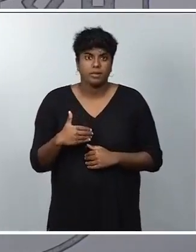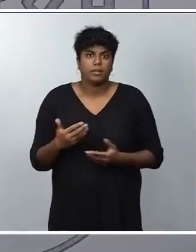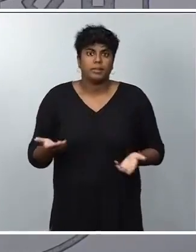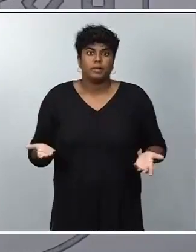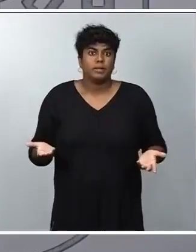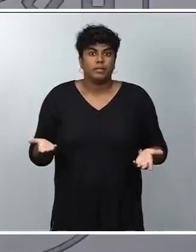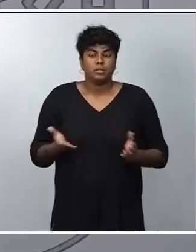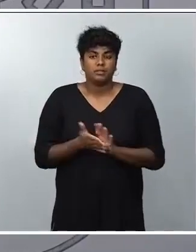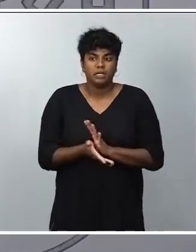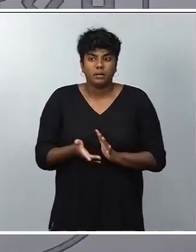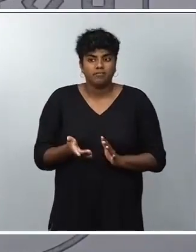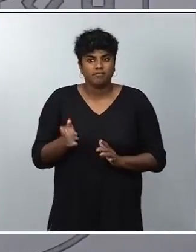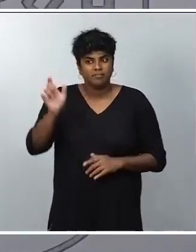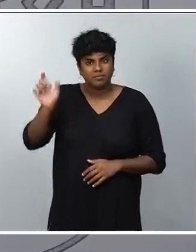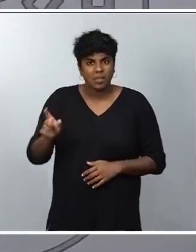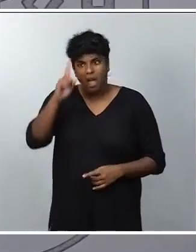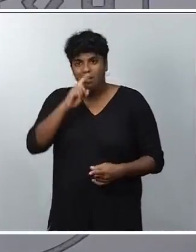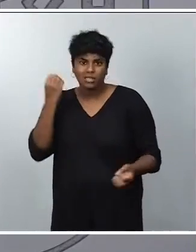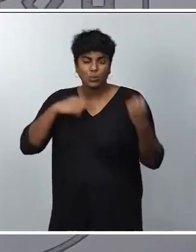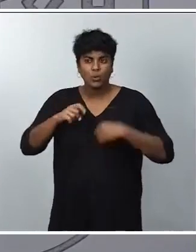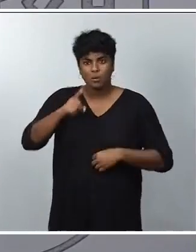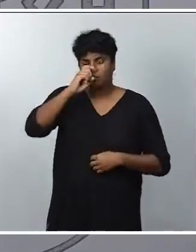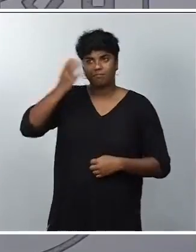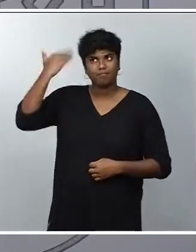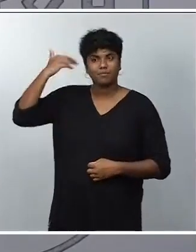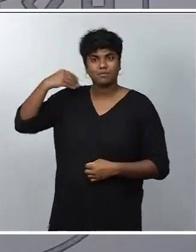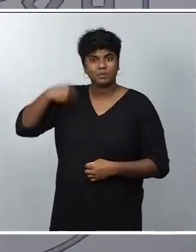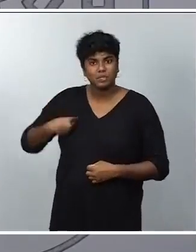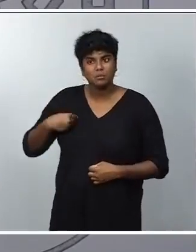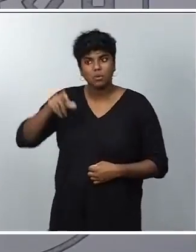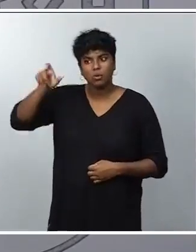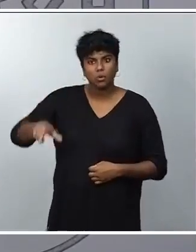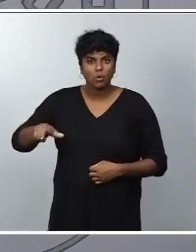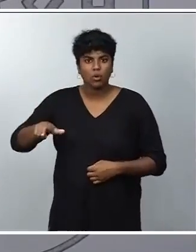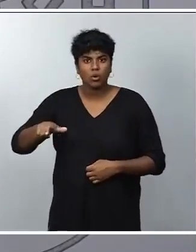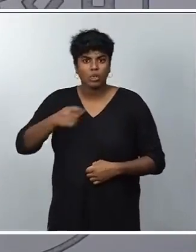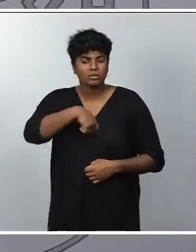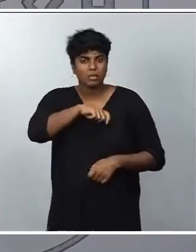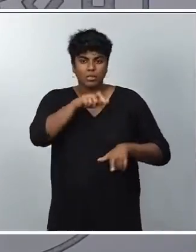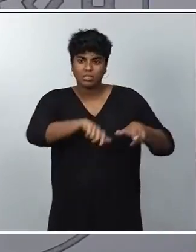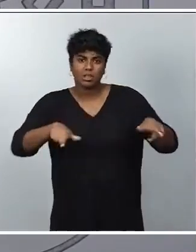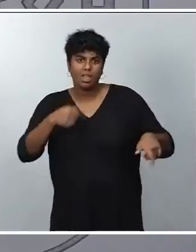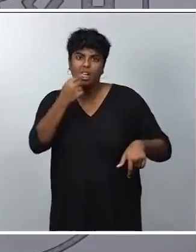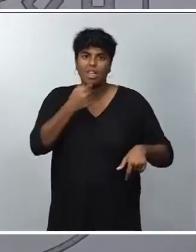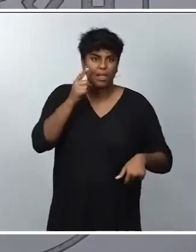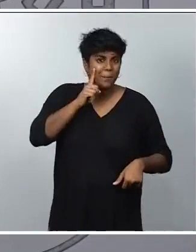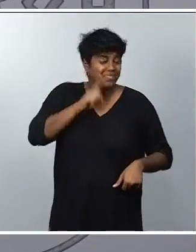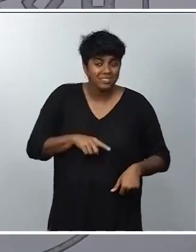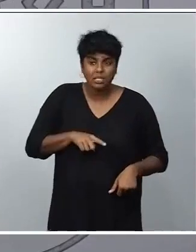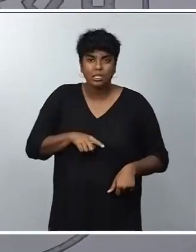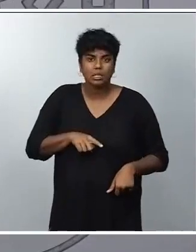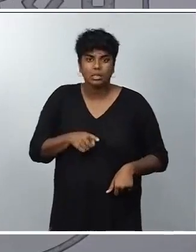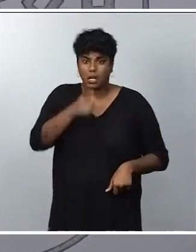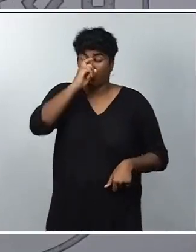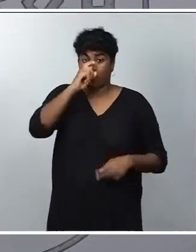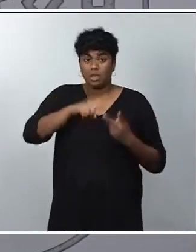que nos recuerda que fue quien mintió a los españoles que fue el